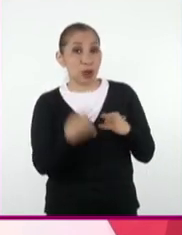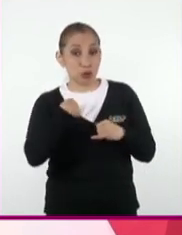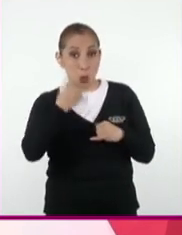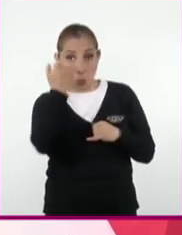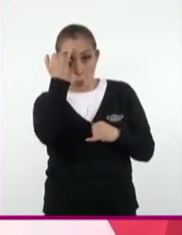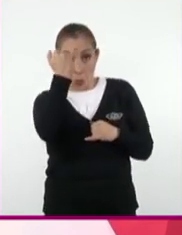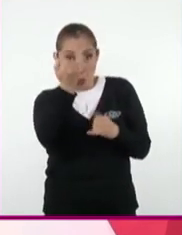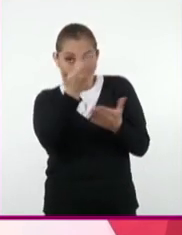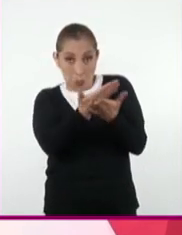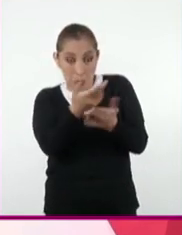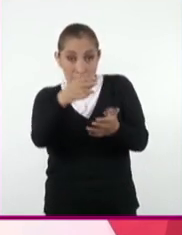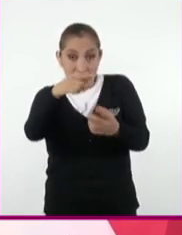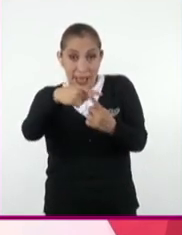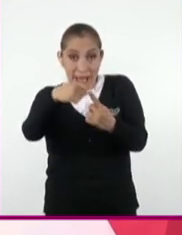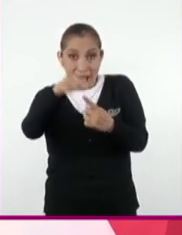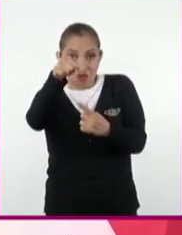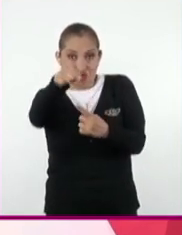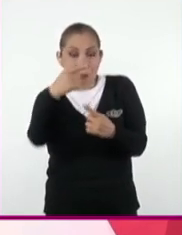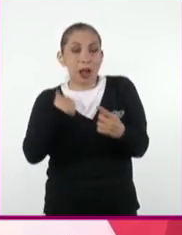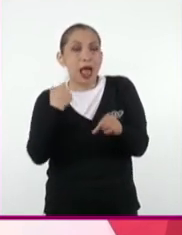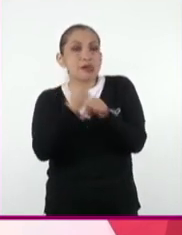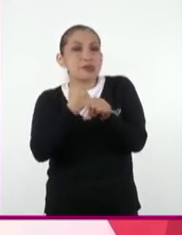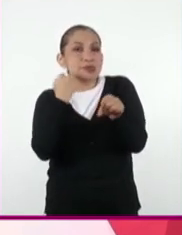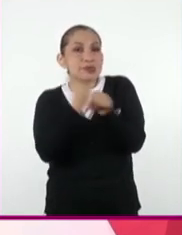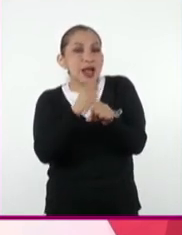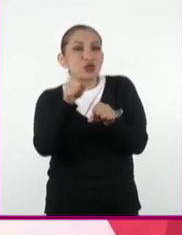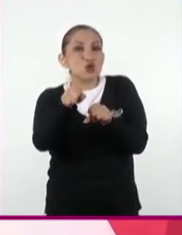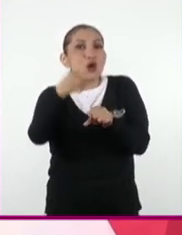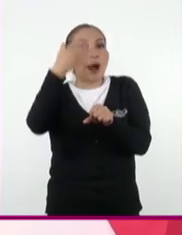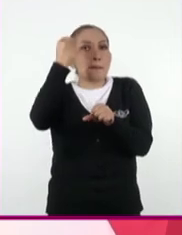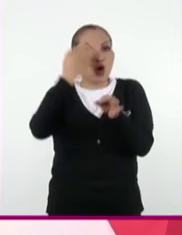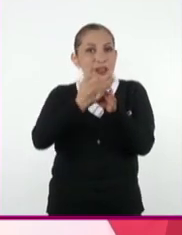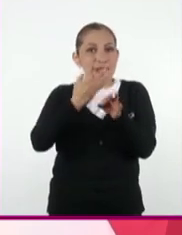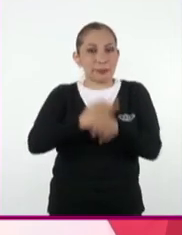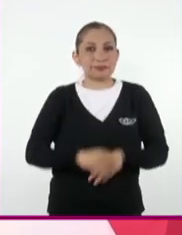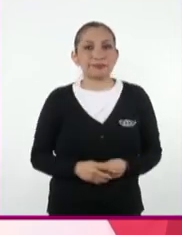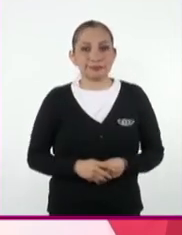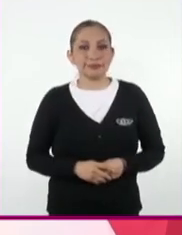propongo un reto para que pongas en práctica lo aprendido.